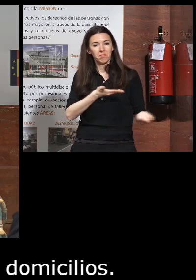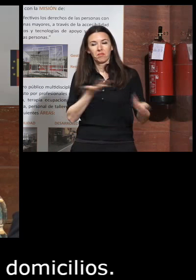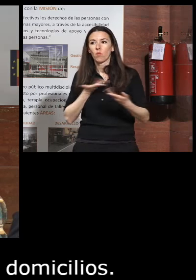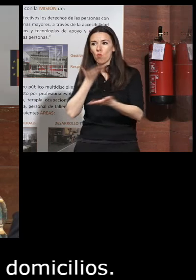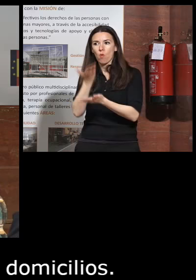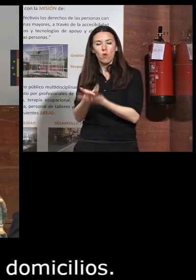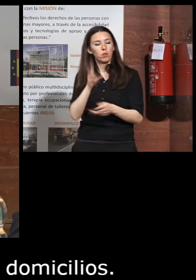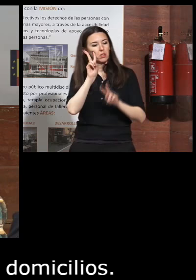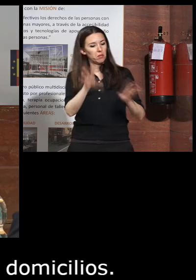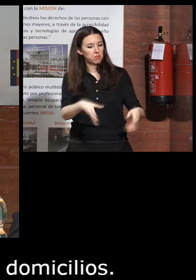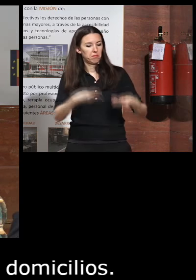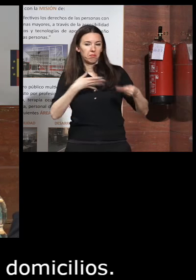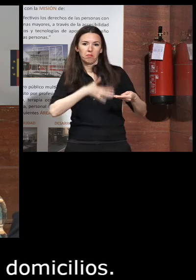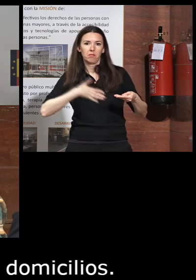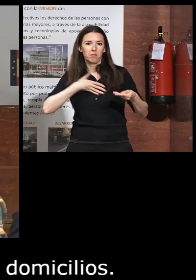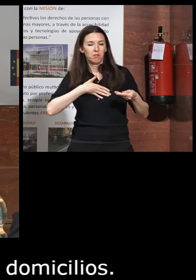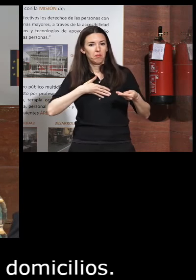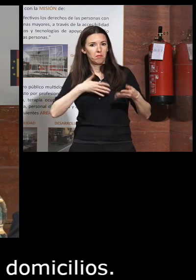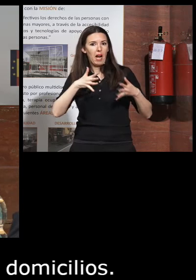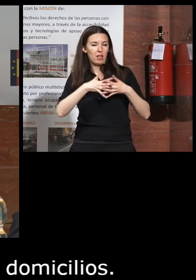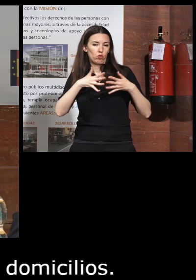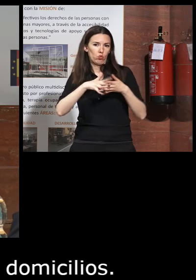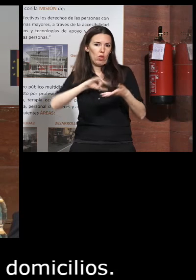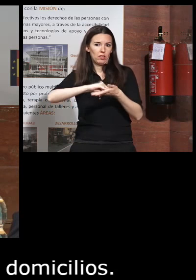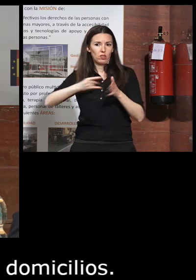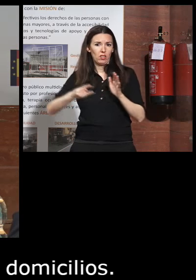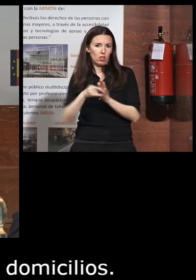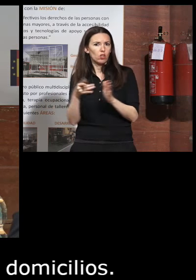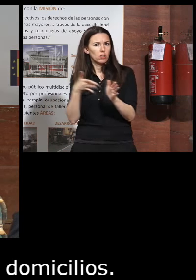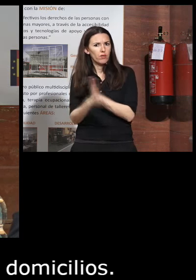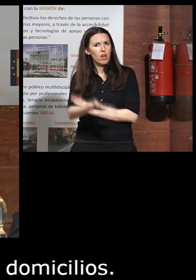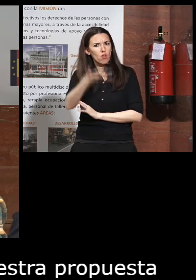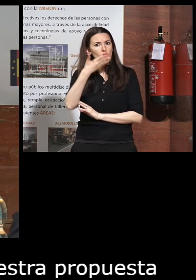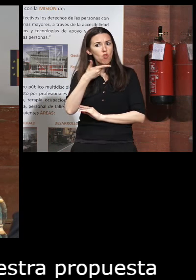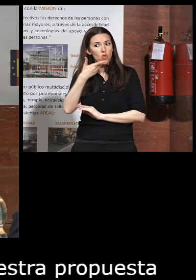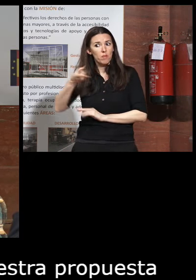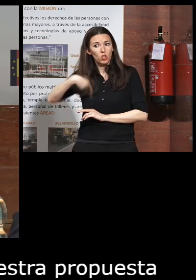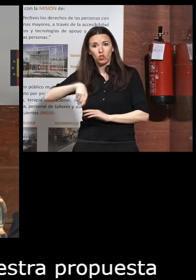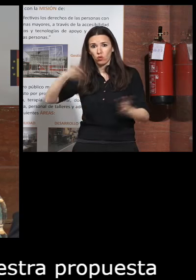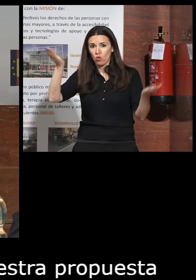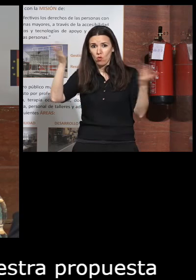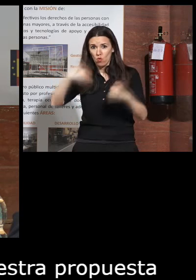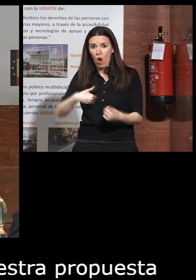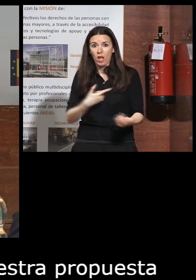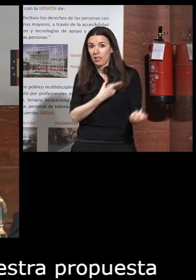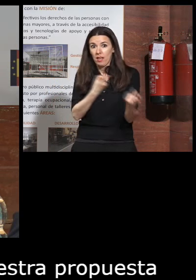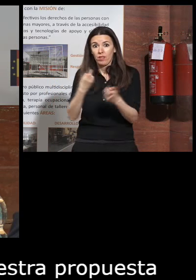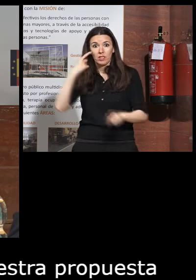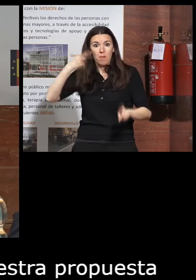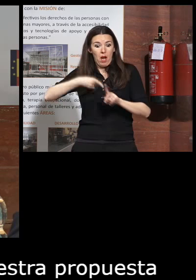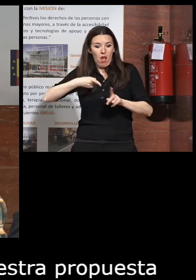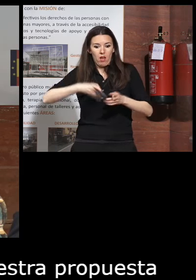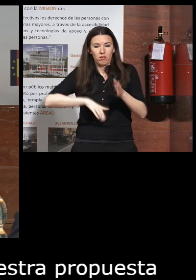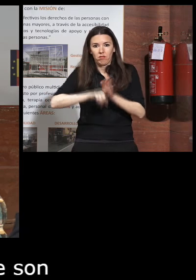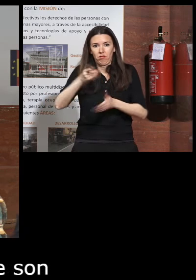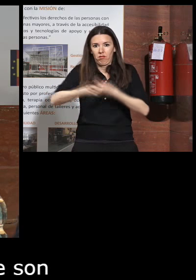propuesta para una estructura técnica insisto que son conocimientos que ellos no tienen y necesitan para poder avanzar